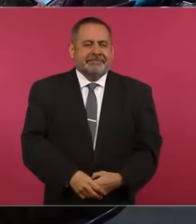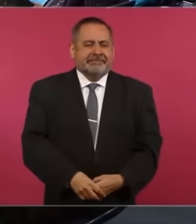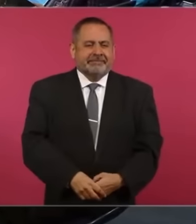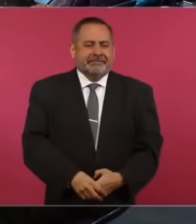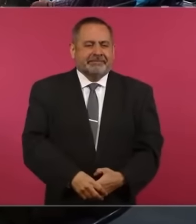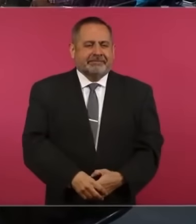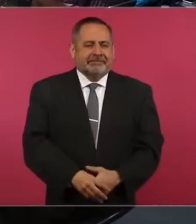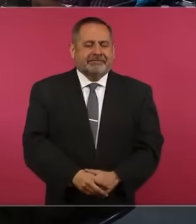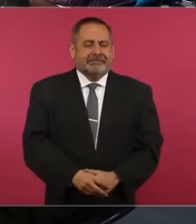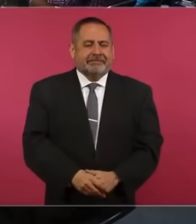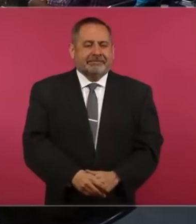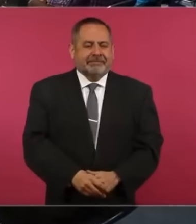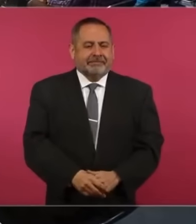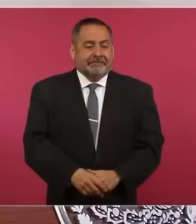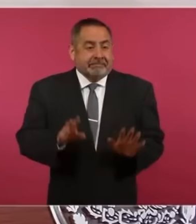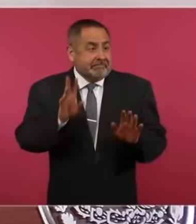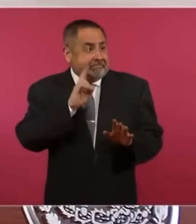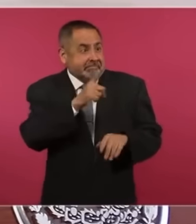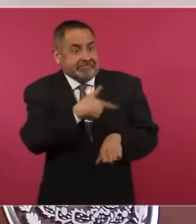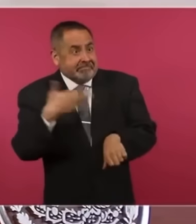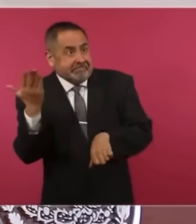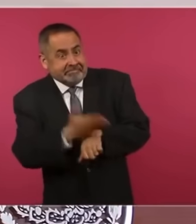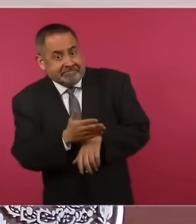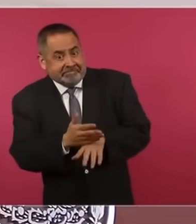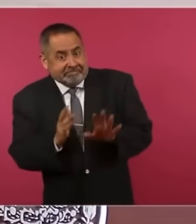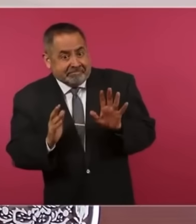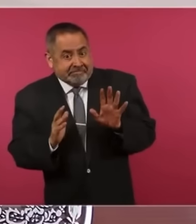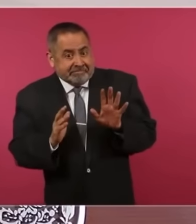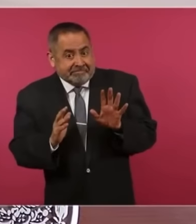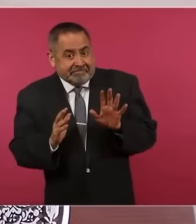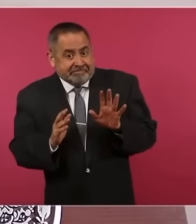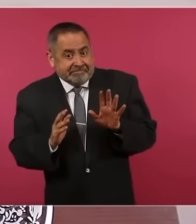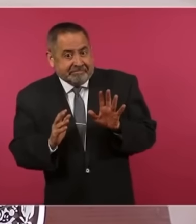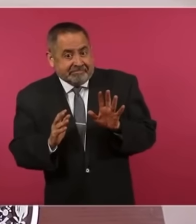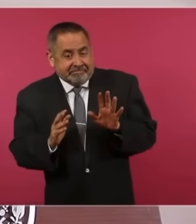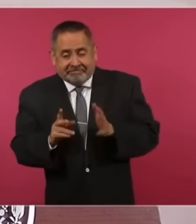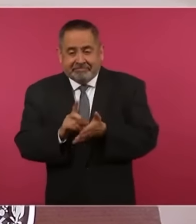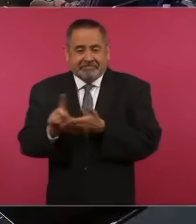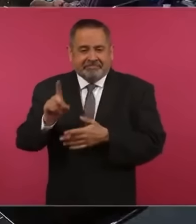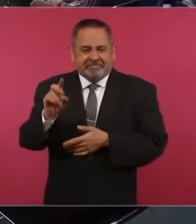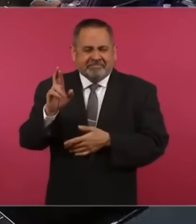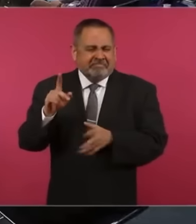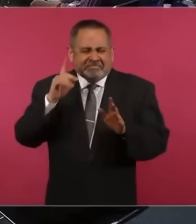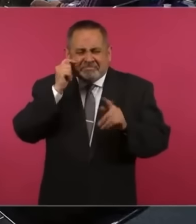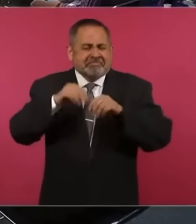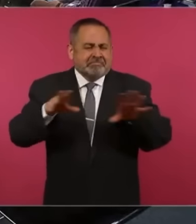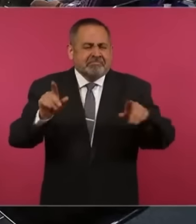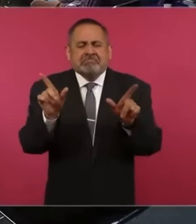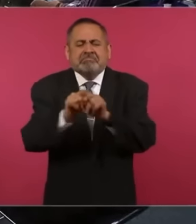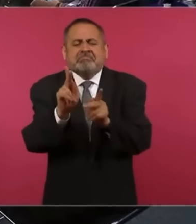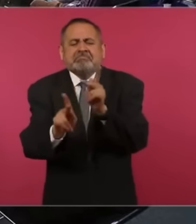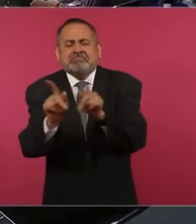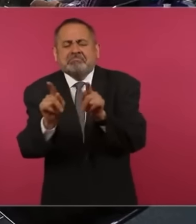Vamos a ver si no nos cepillan por el derecho de autor. Pero digo, es un